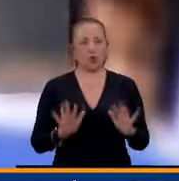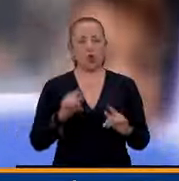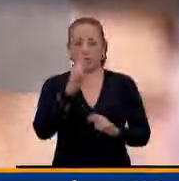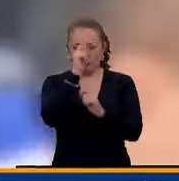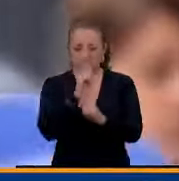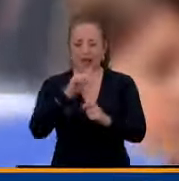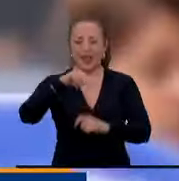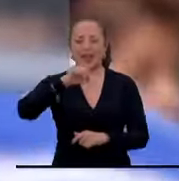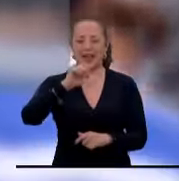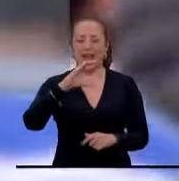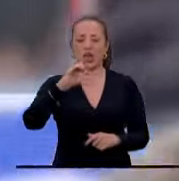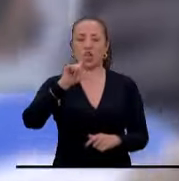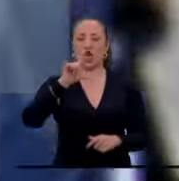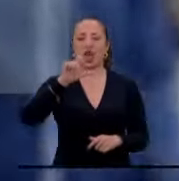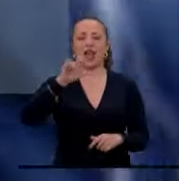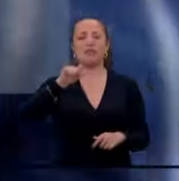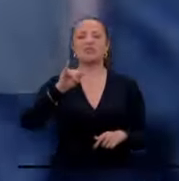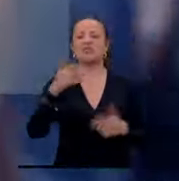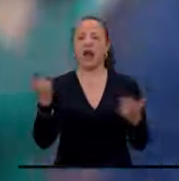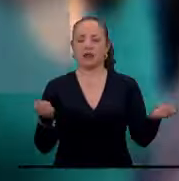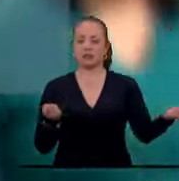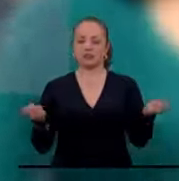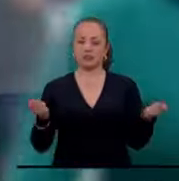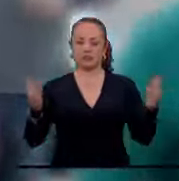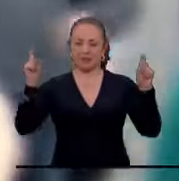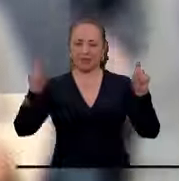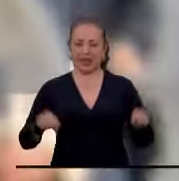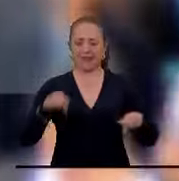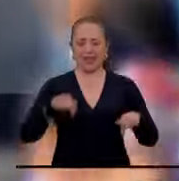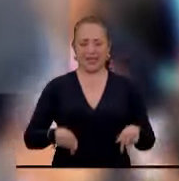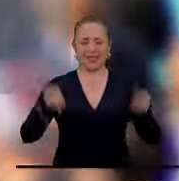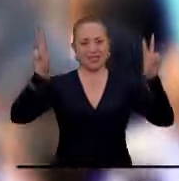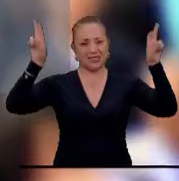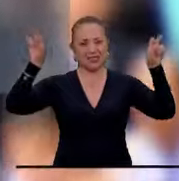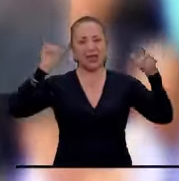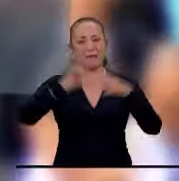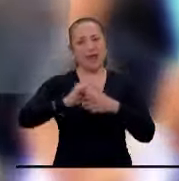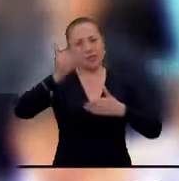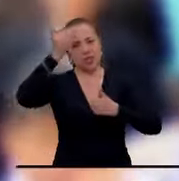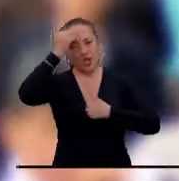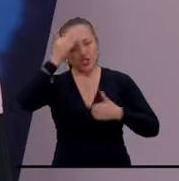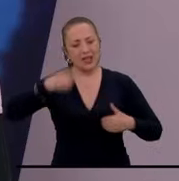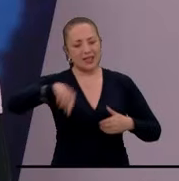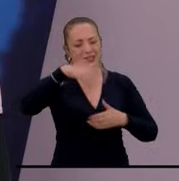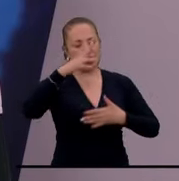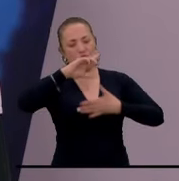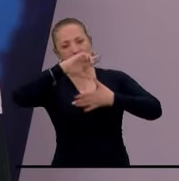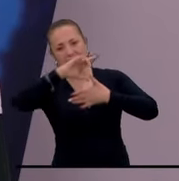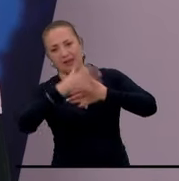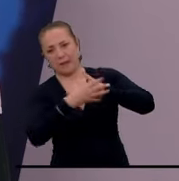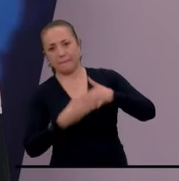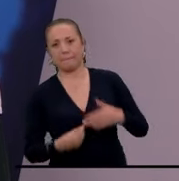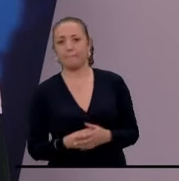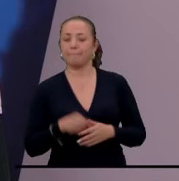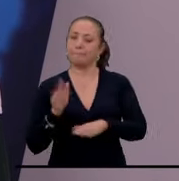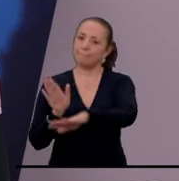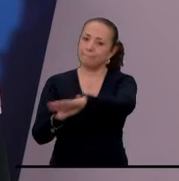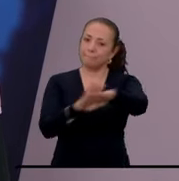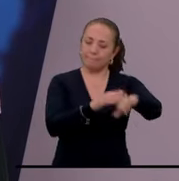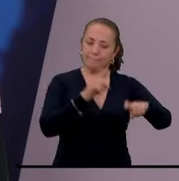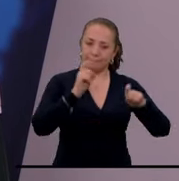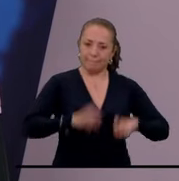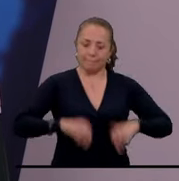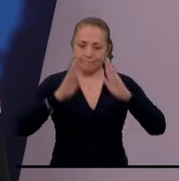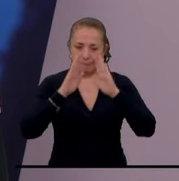Narcolepsia Bajo Control, un llamado a la conciencia en Latinoamérica. Este es un llamado a la acción, a estar